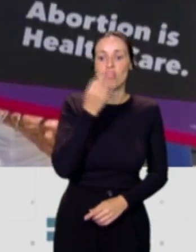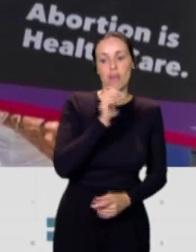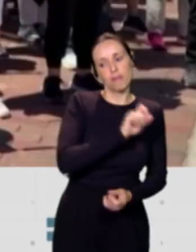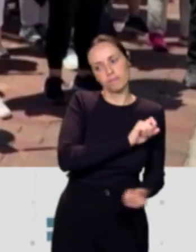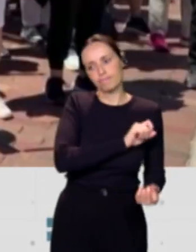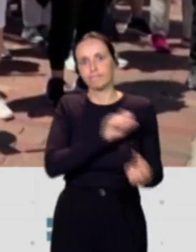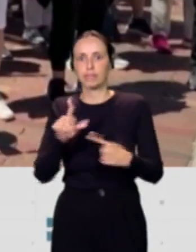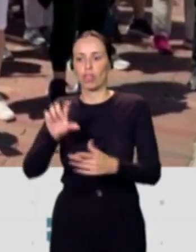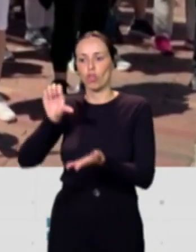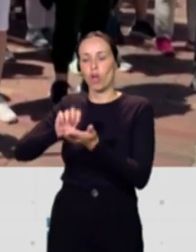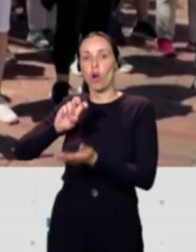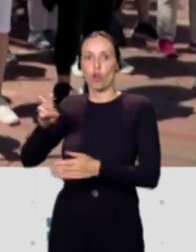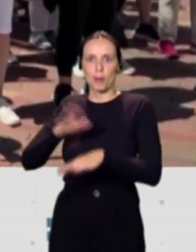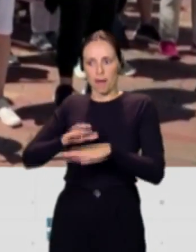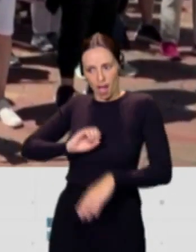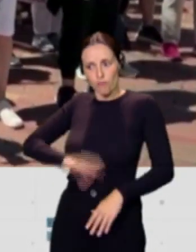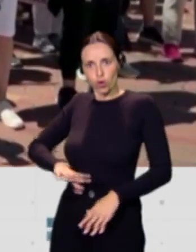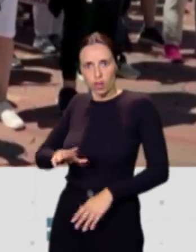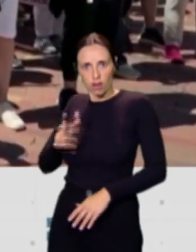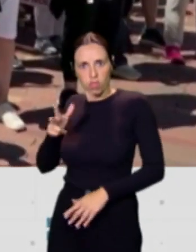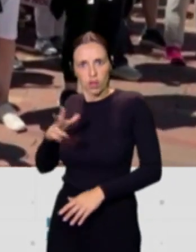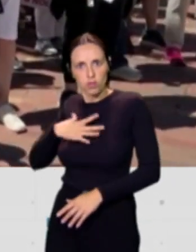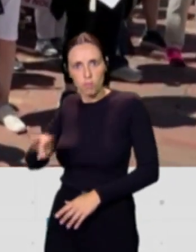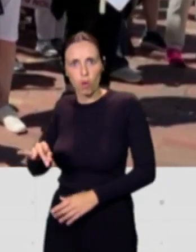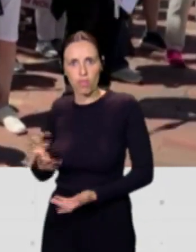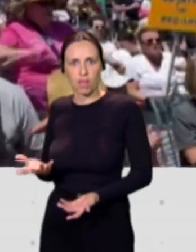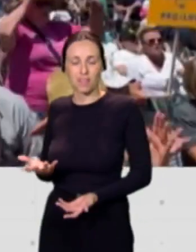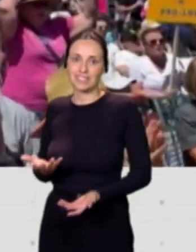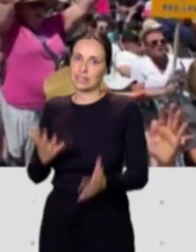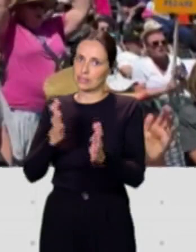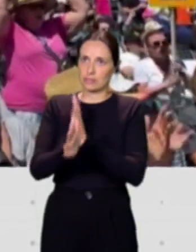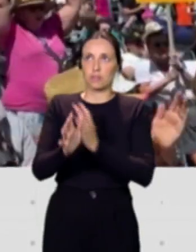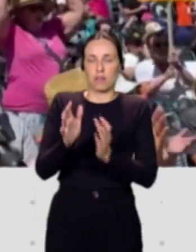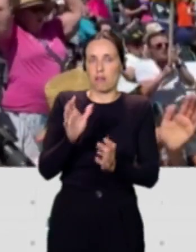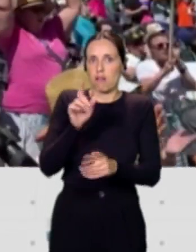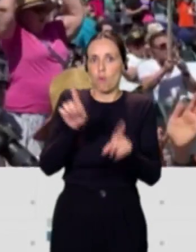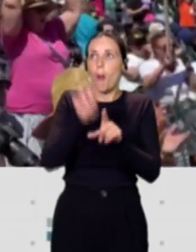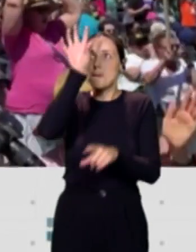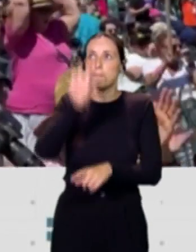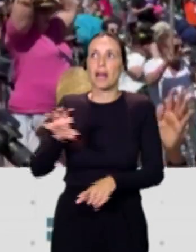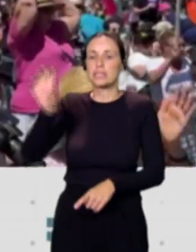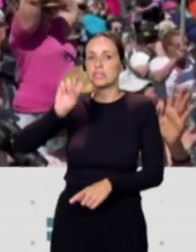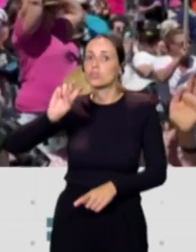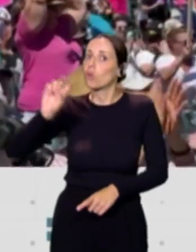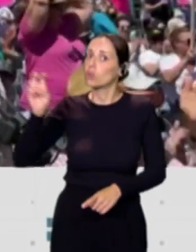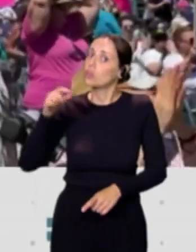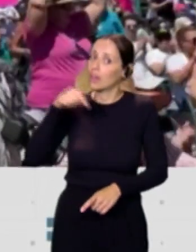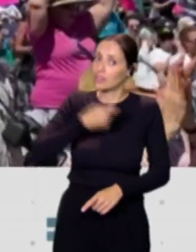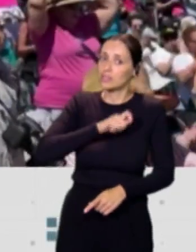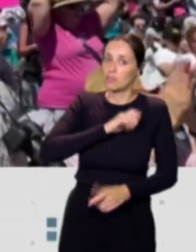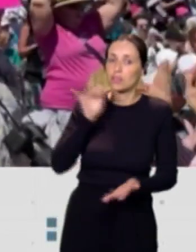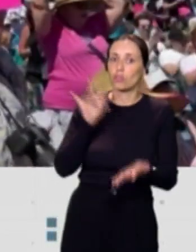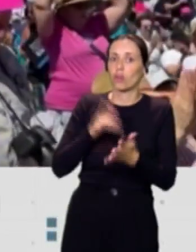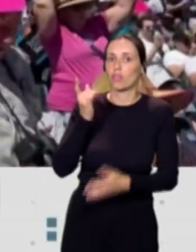otra ciudad para acceder a su derecho al aborto. Es decir, que lo que está pasando en el resto de países también lo tenemos aquí en